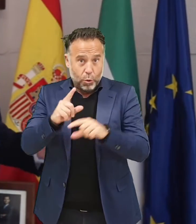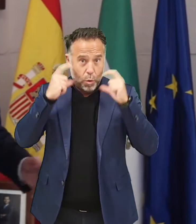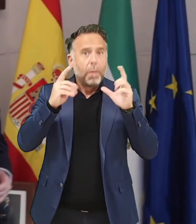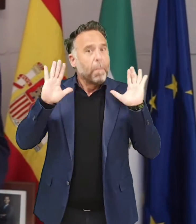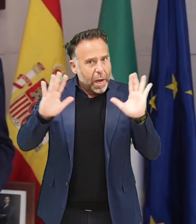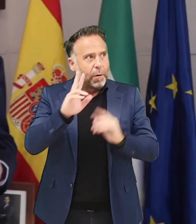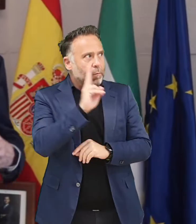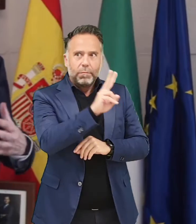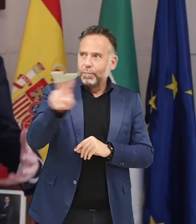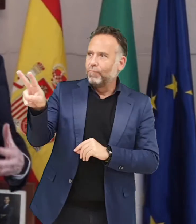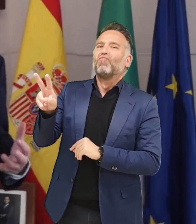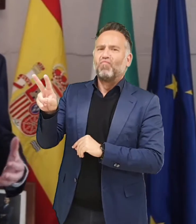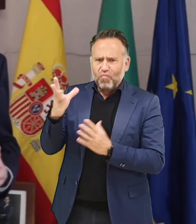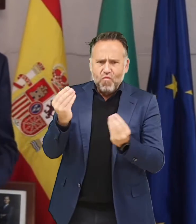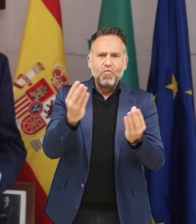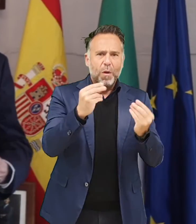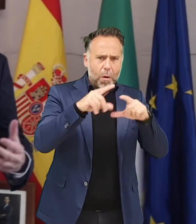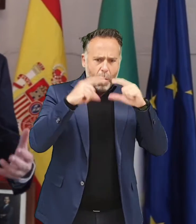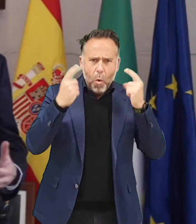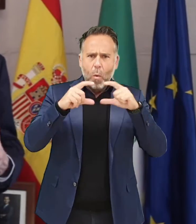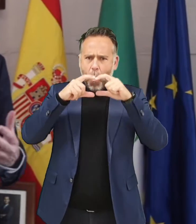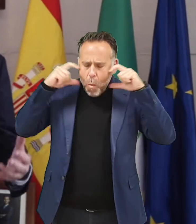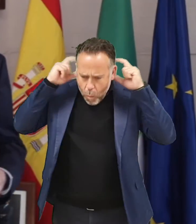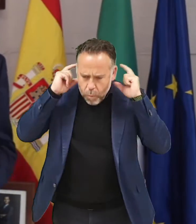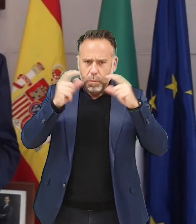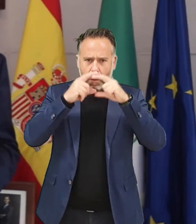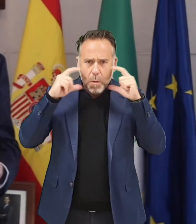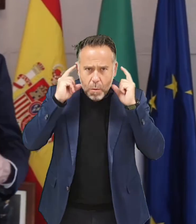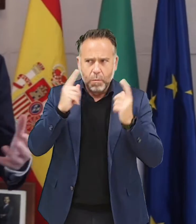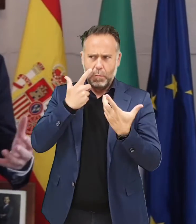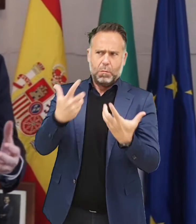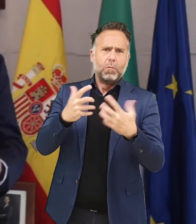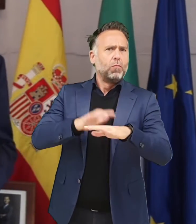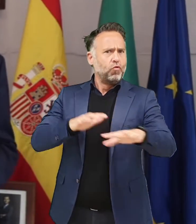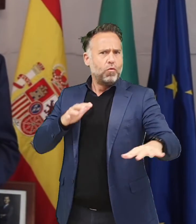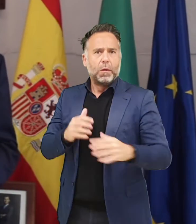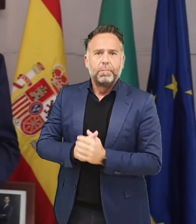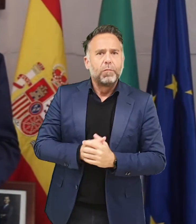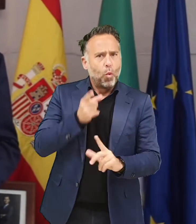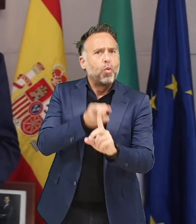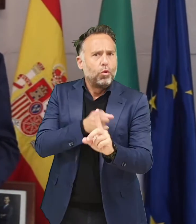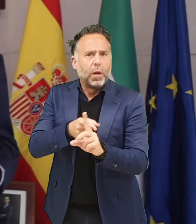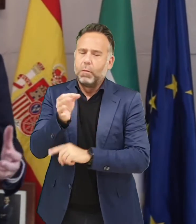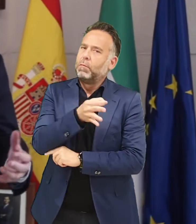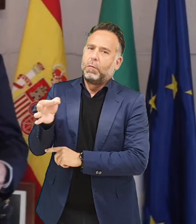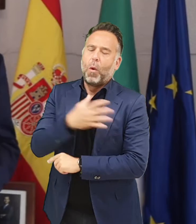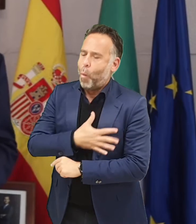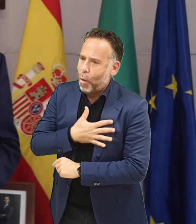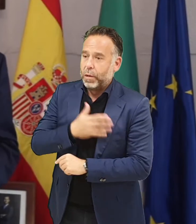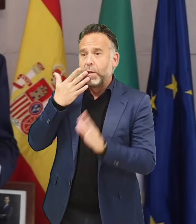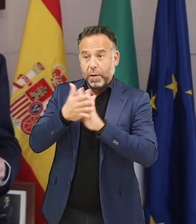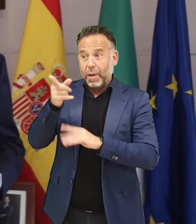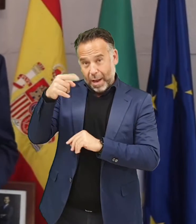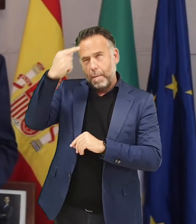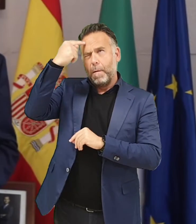exteriores, aunque no sea obligatorio, cada vez que se vea gente, personas, digamos, sumadas en grupo amplio,